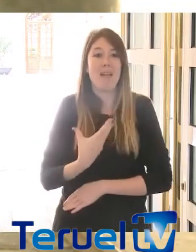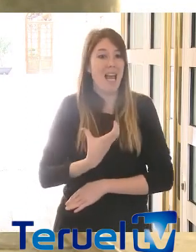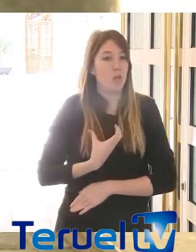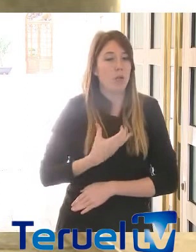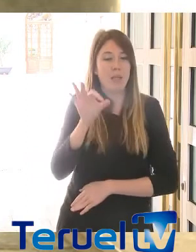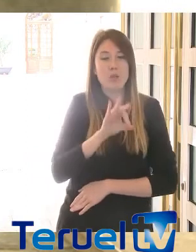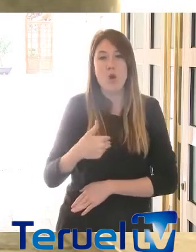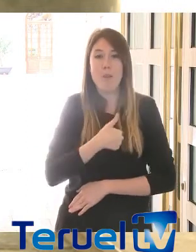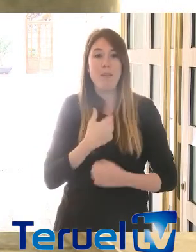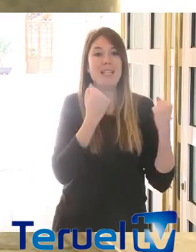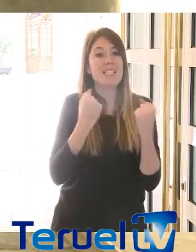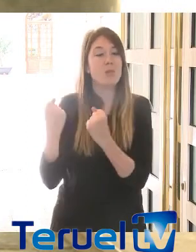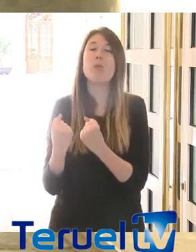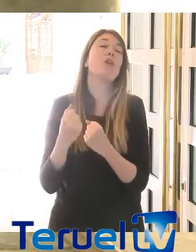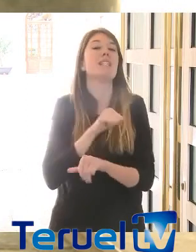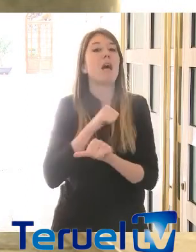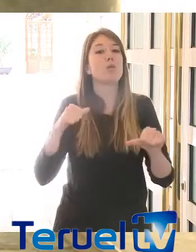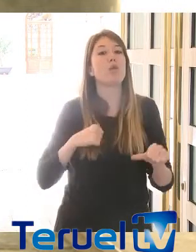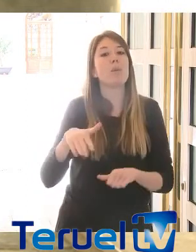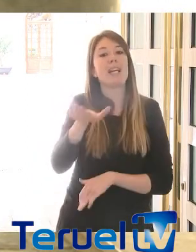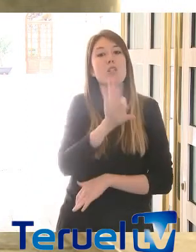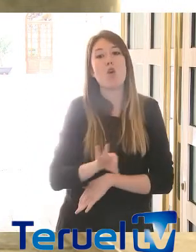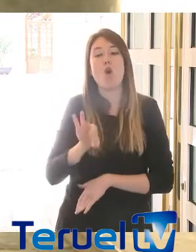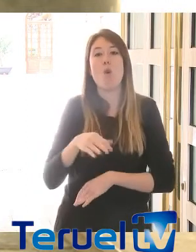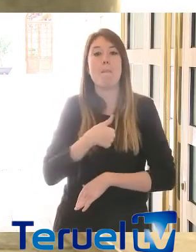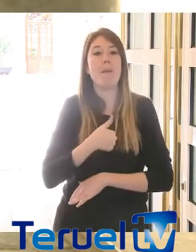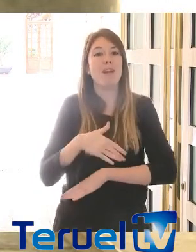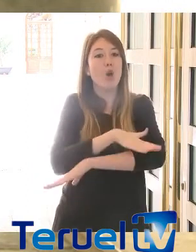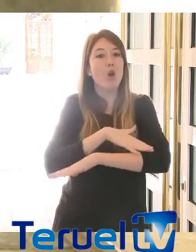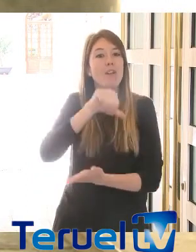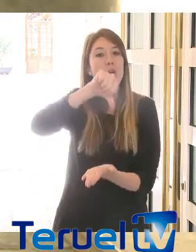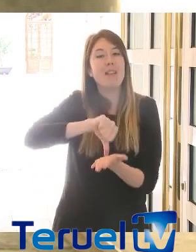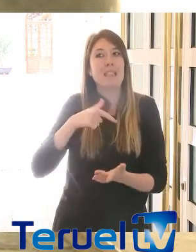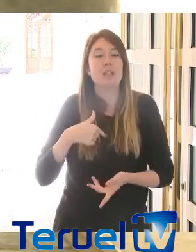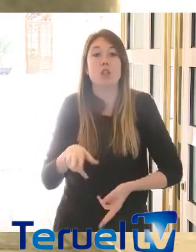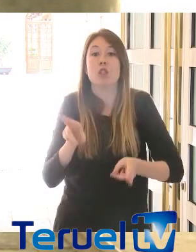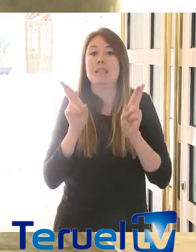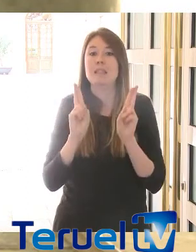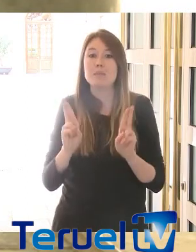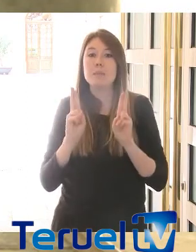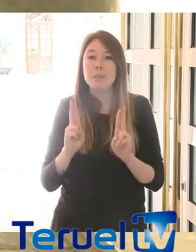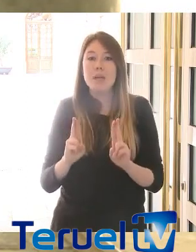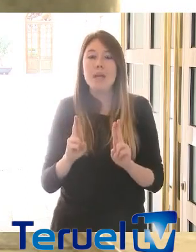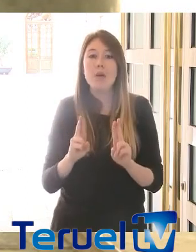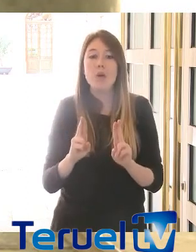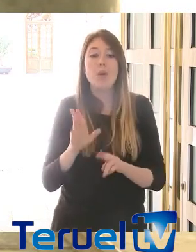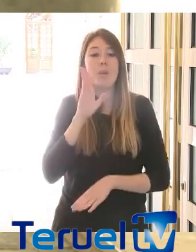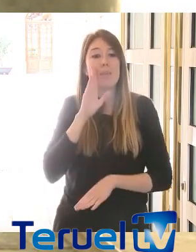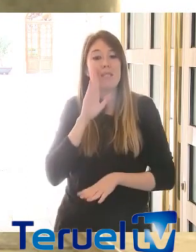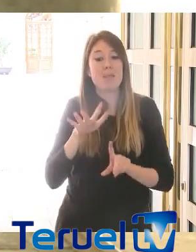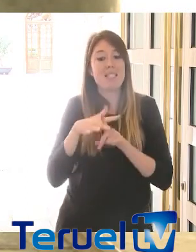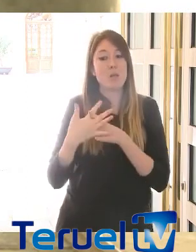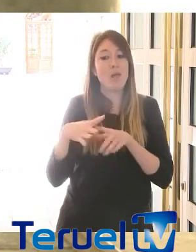las instituciones autonómicas y el papel del gobierno central en este asunto pero yo espero que fruto de los aprendizajes de esta